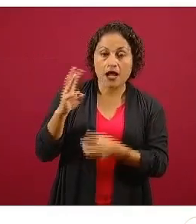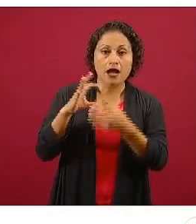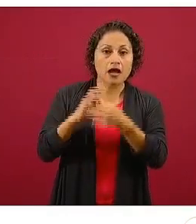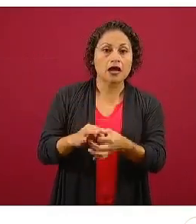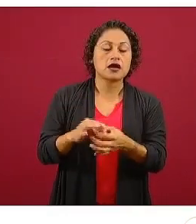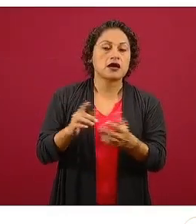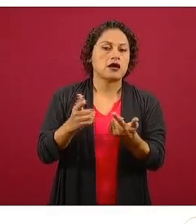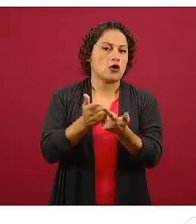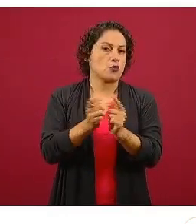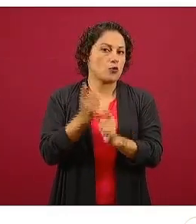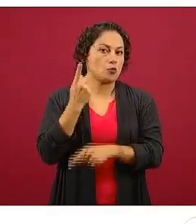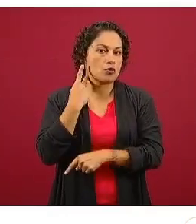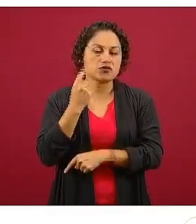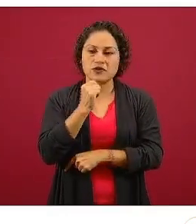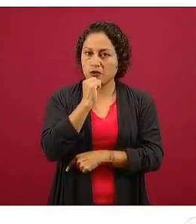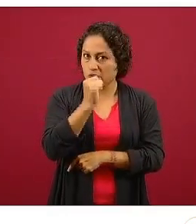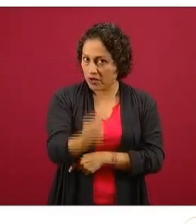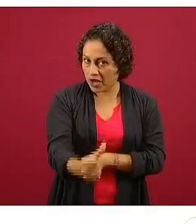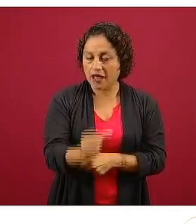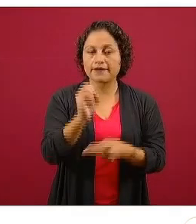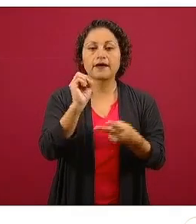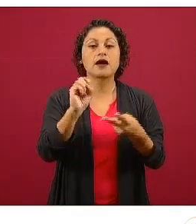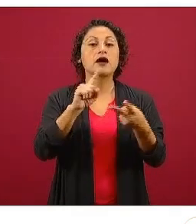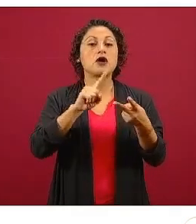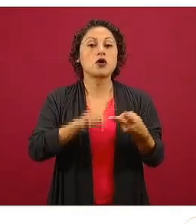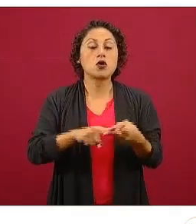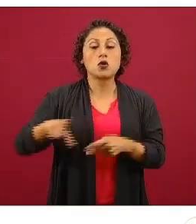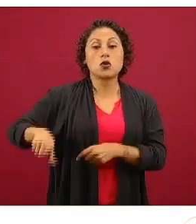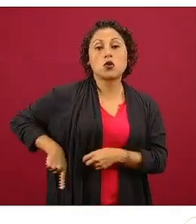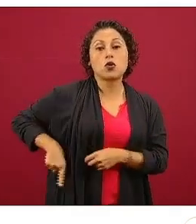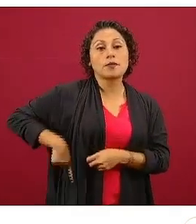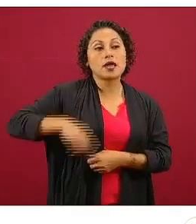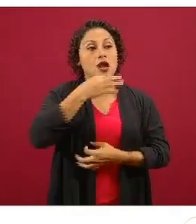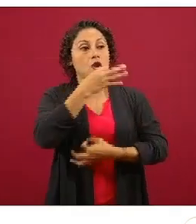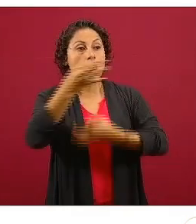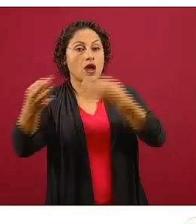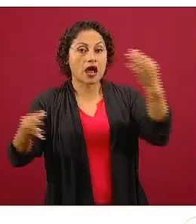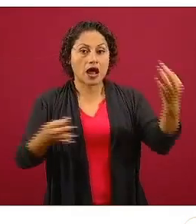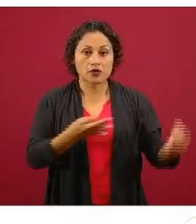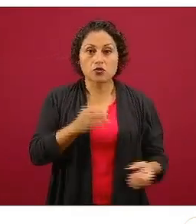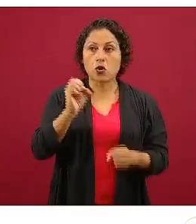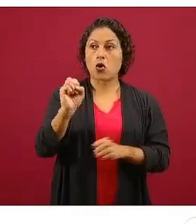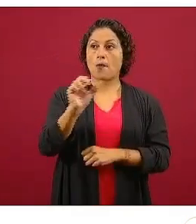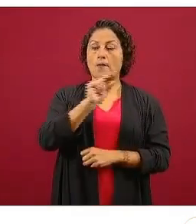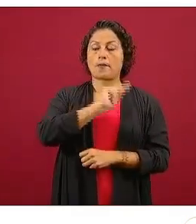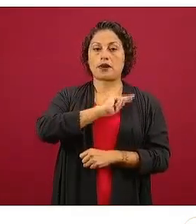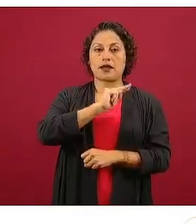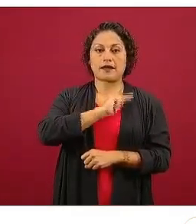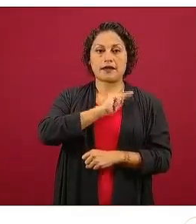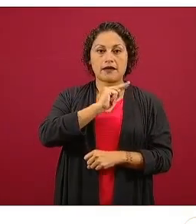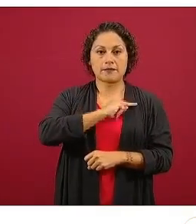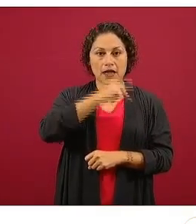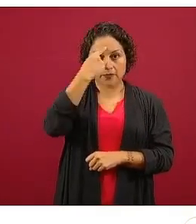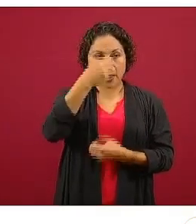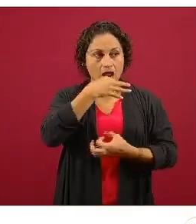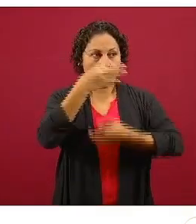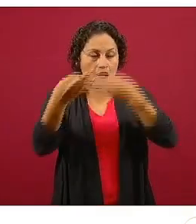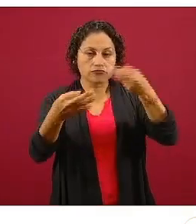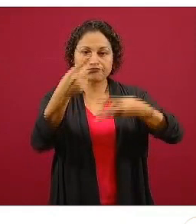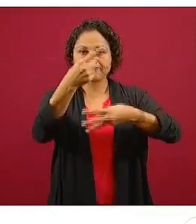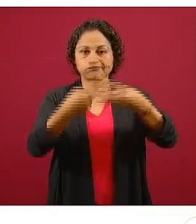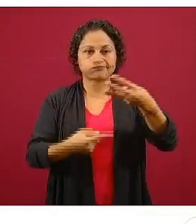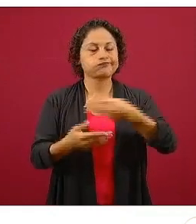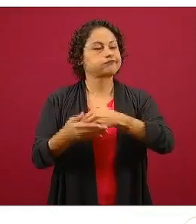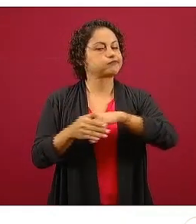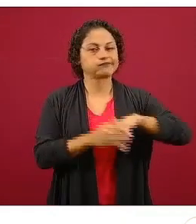políticos de los partidos, ni tampoco públicos del gobierno, ni tampoco privados de anuncio alguno. Entonces, va a ser una